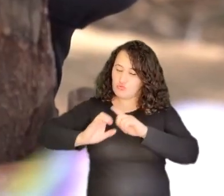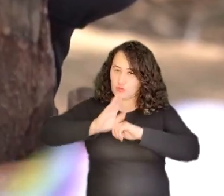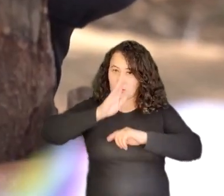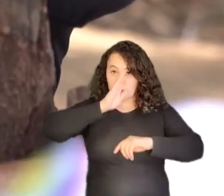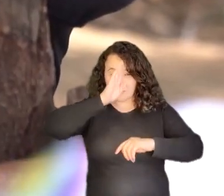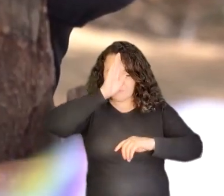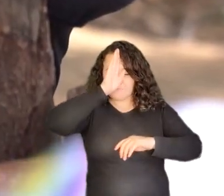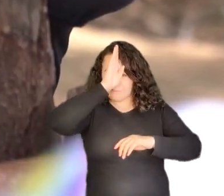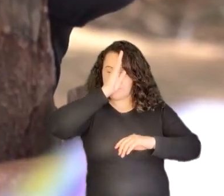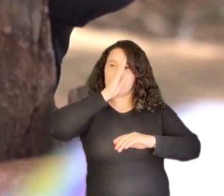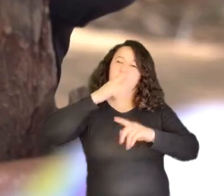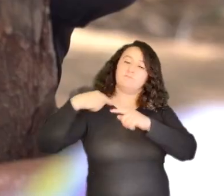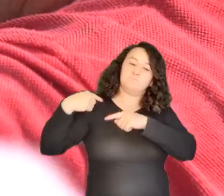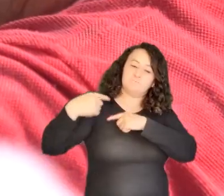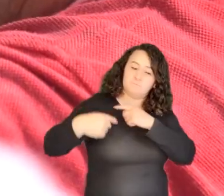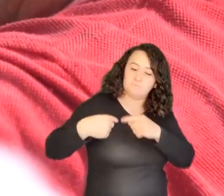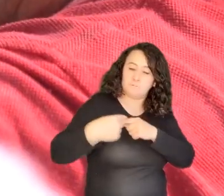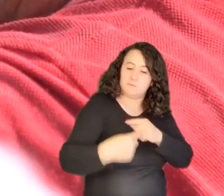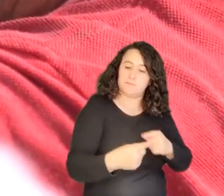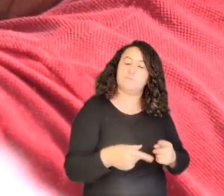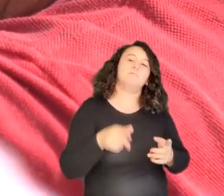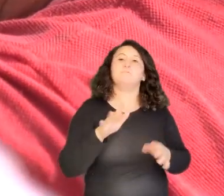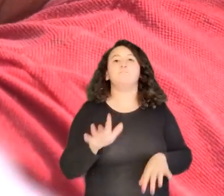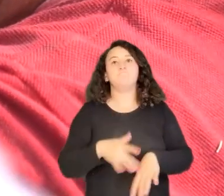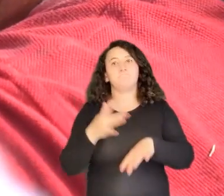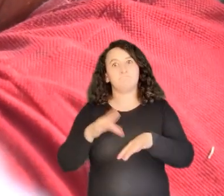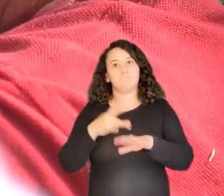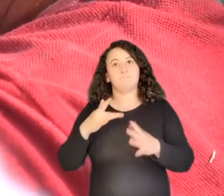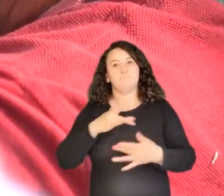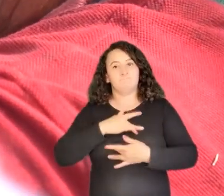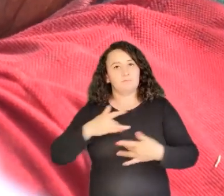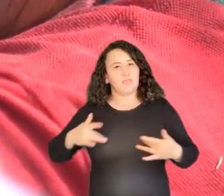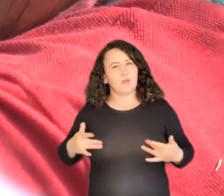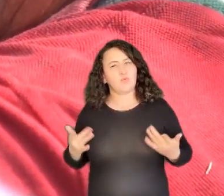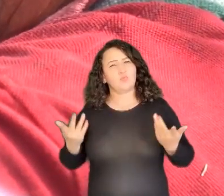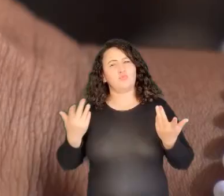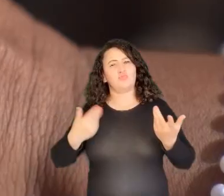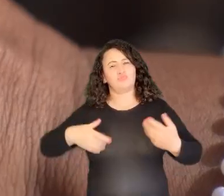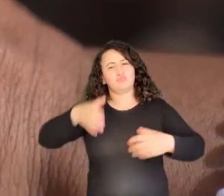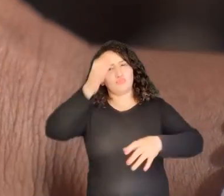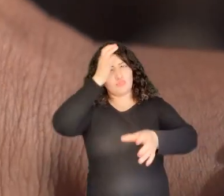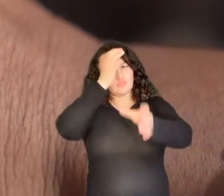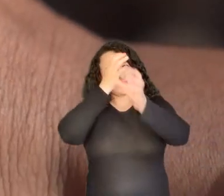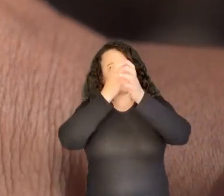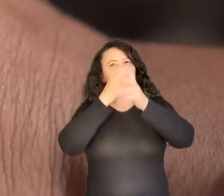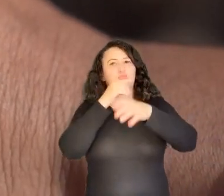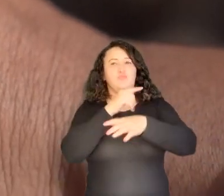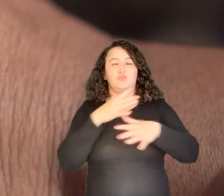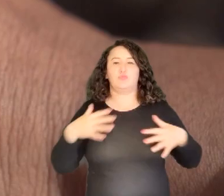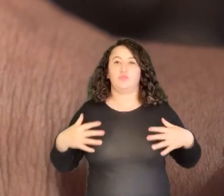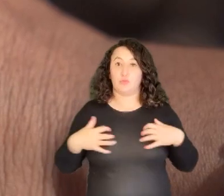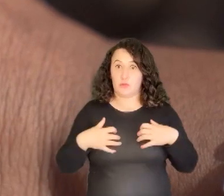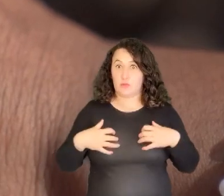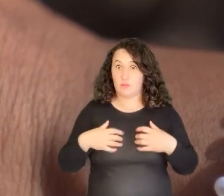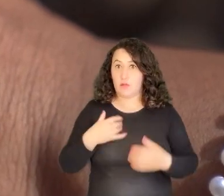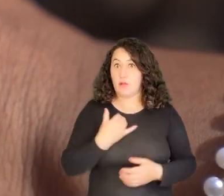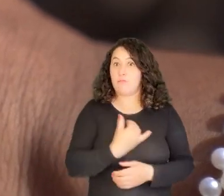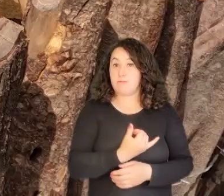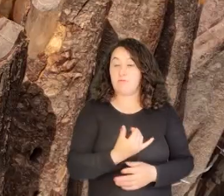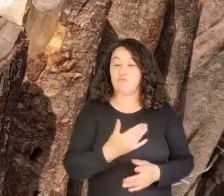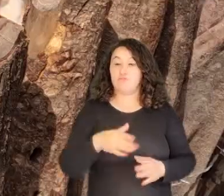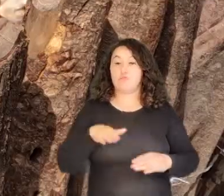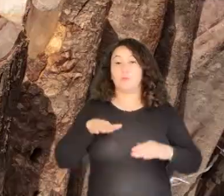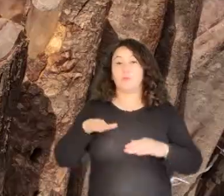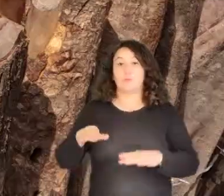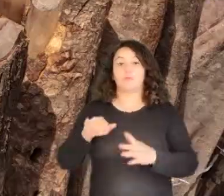se reúnen para promover su salud, para promover el saber que estos animales están bien,